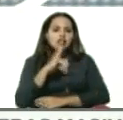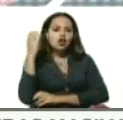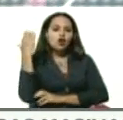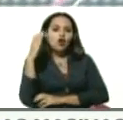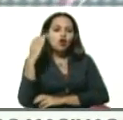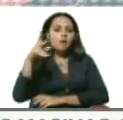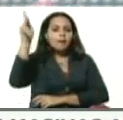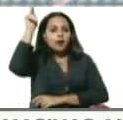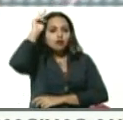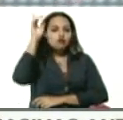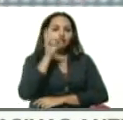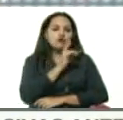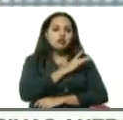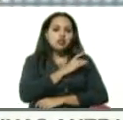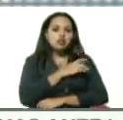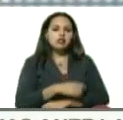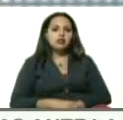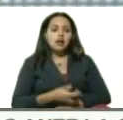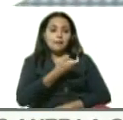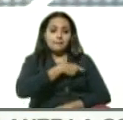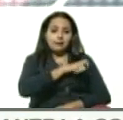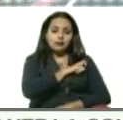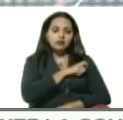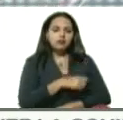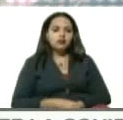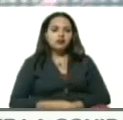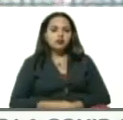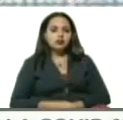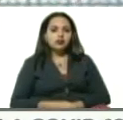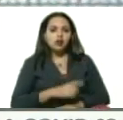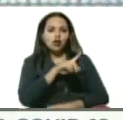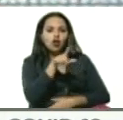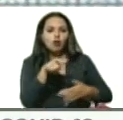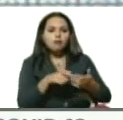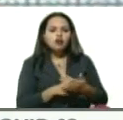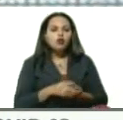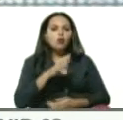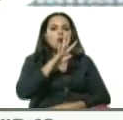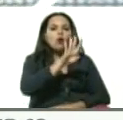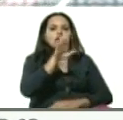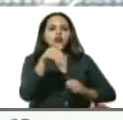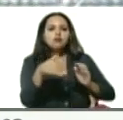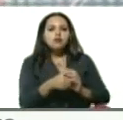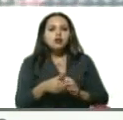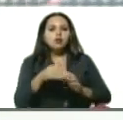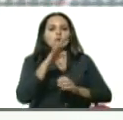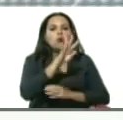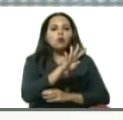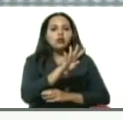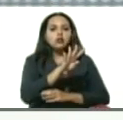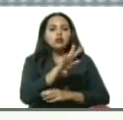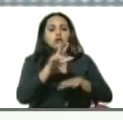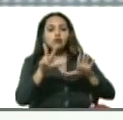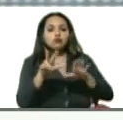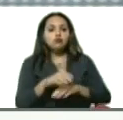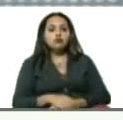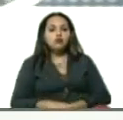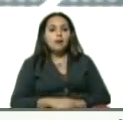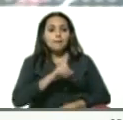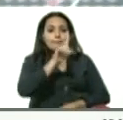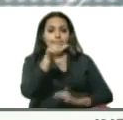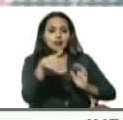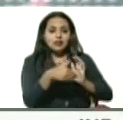Chile, España, de esos 4.048 casos, 1.327 están